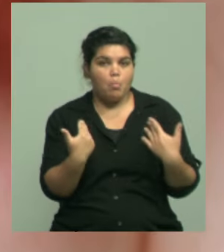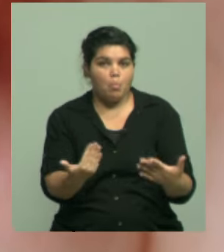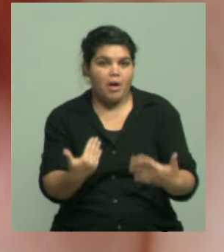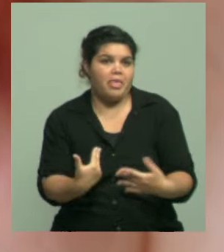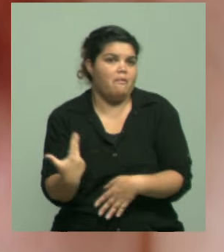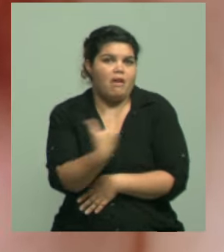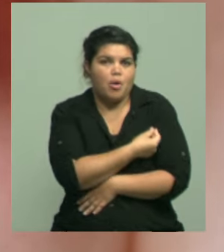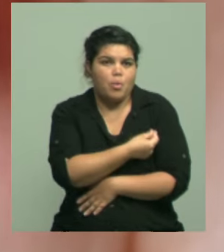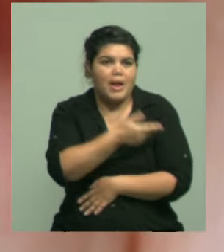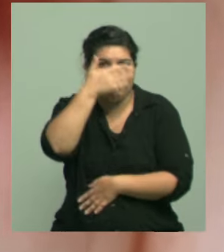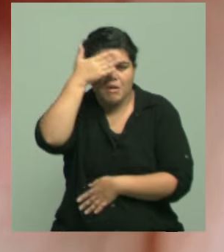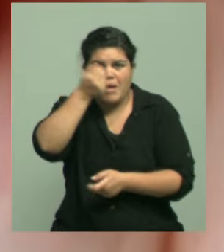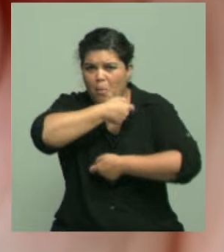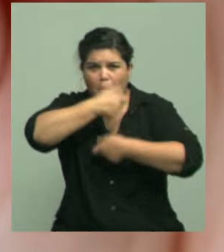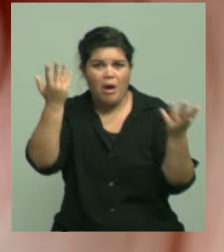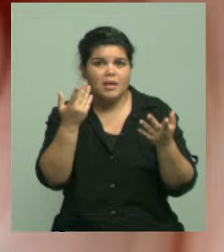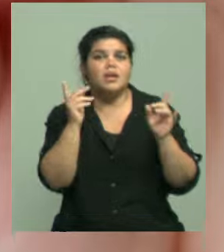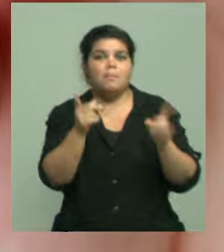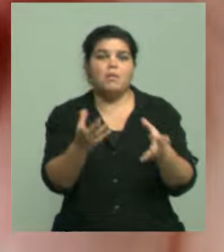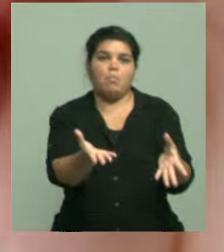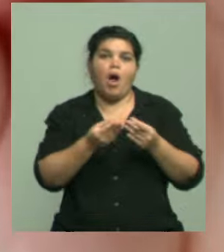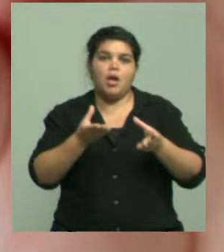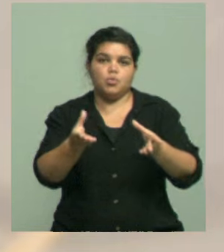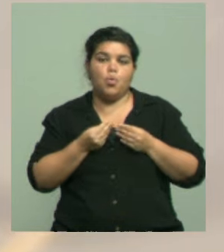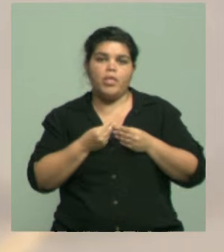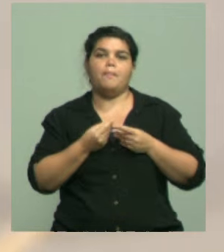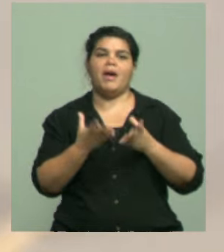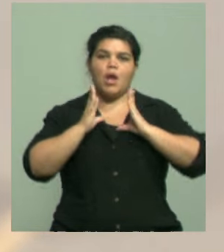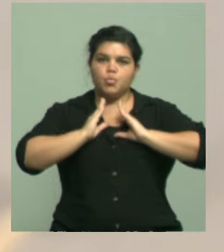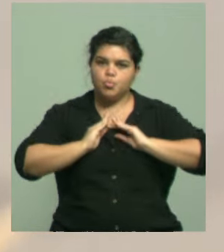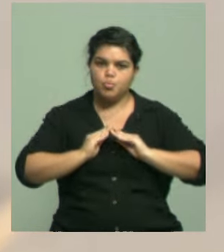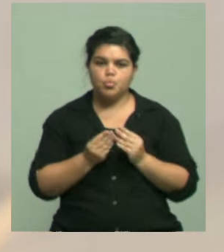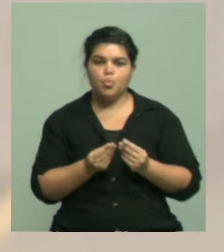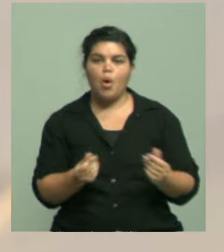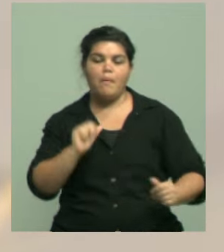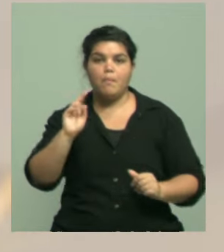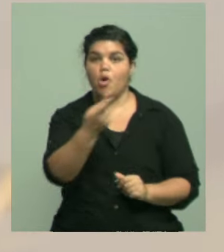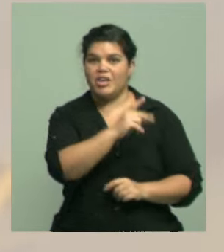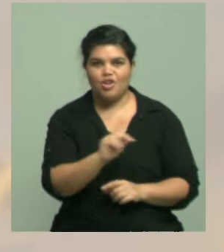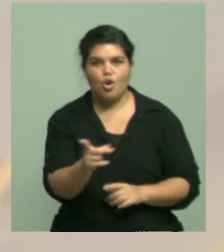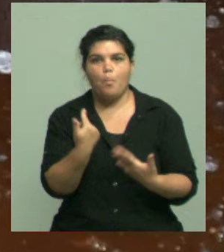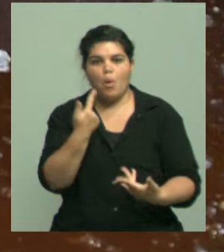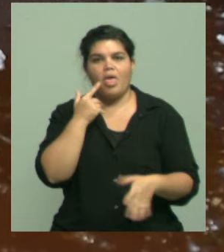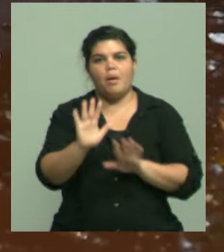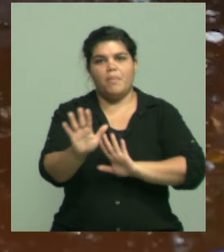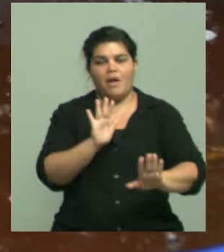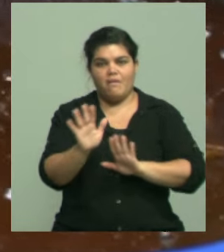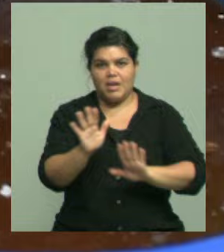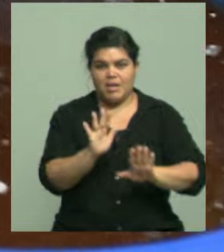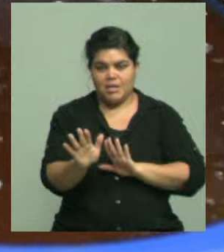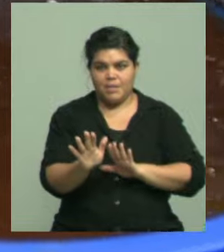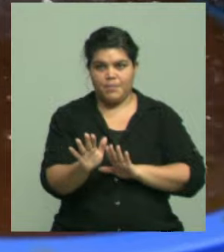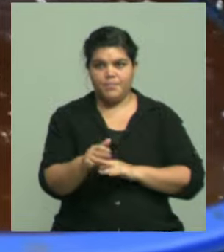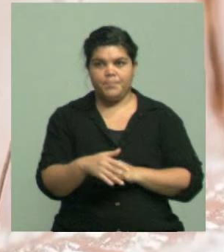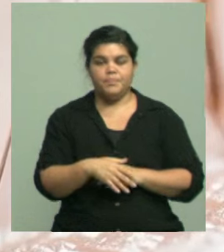enfermedad que nos ayude a disminuir tal vez el riesgo de muerte, a si contraemos esa enfermedad, a que la consecuencia